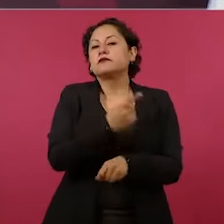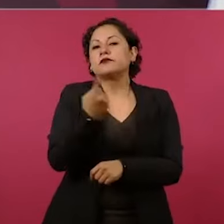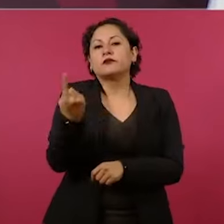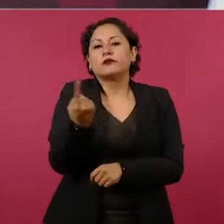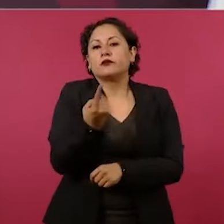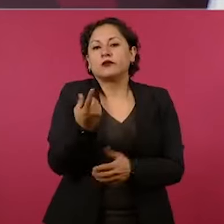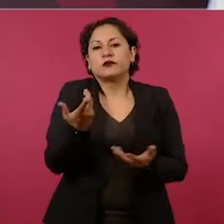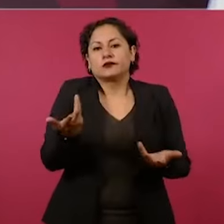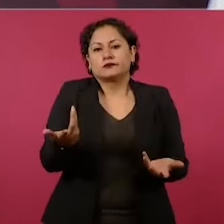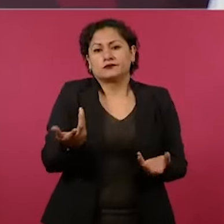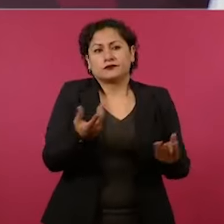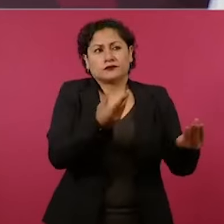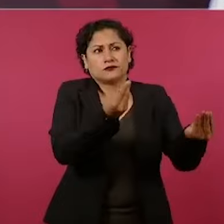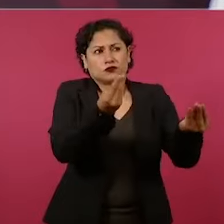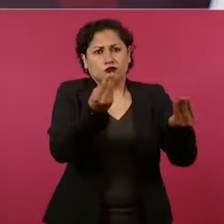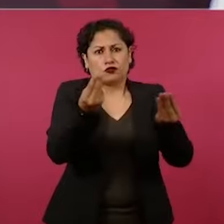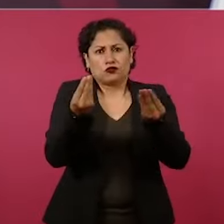siempre,